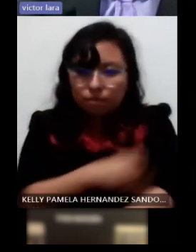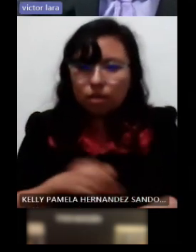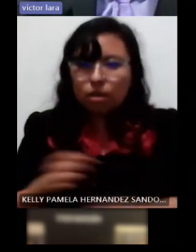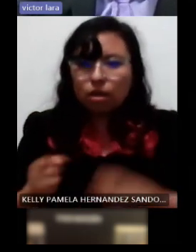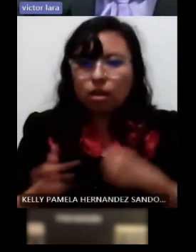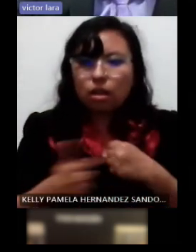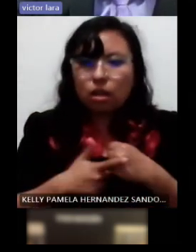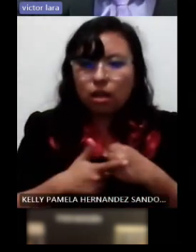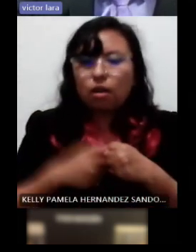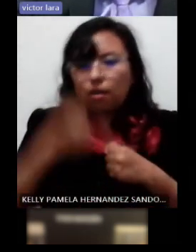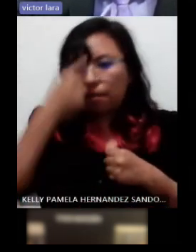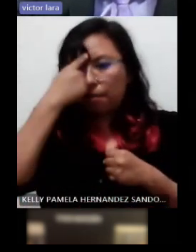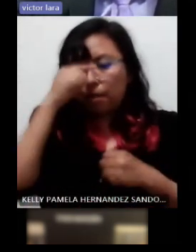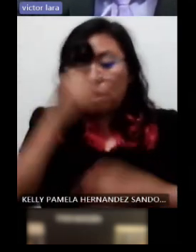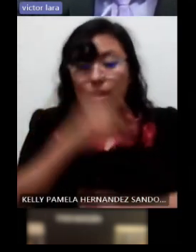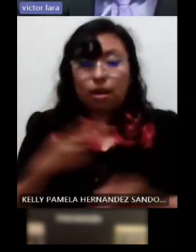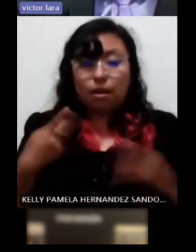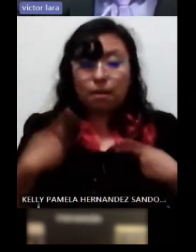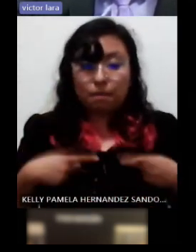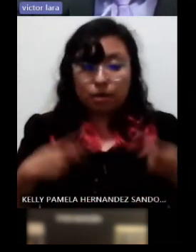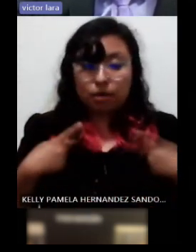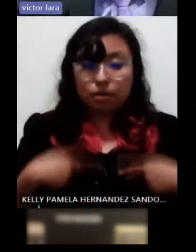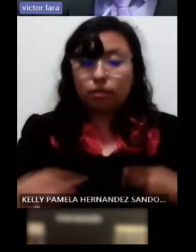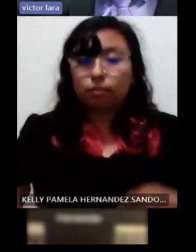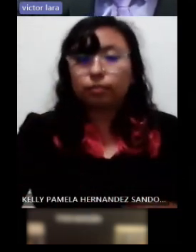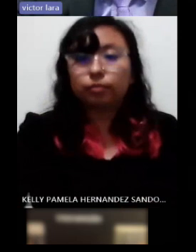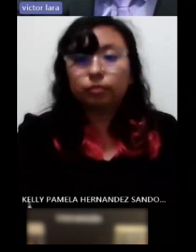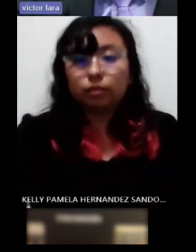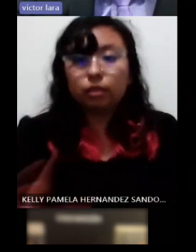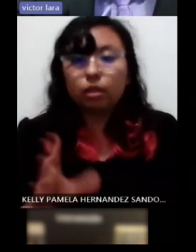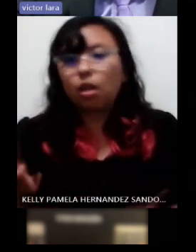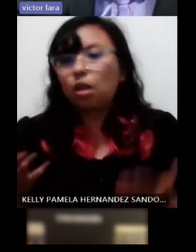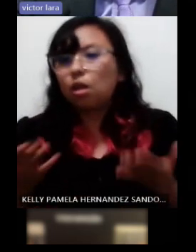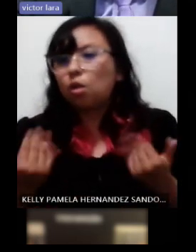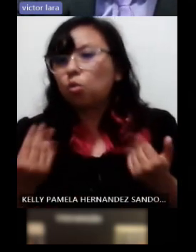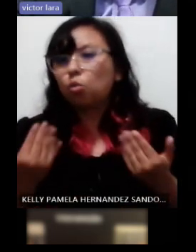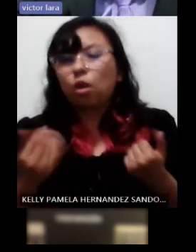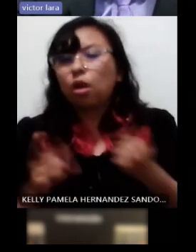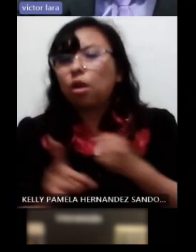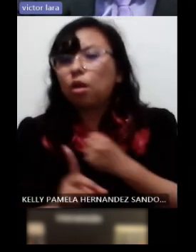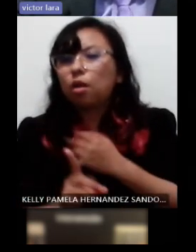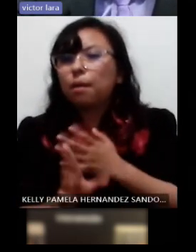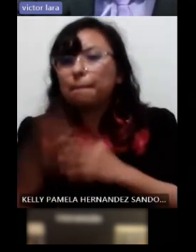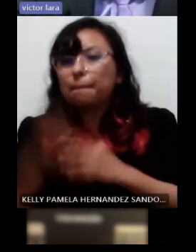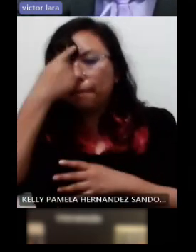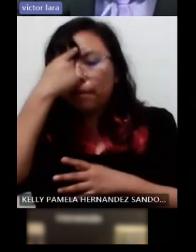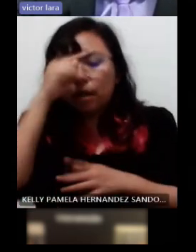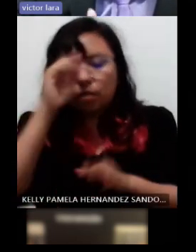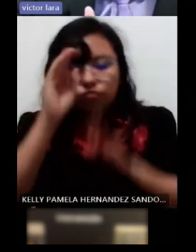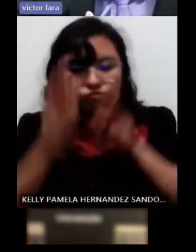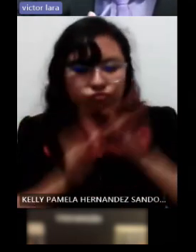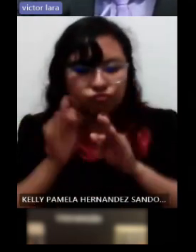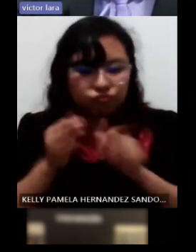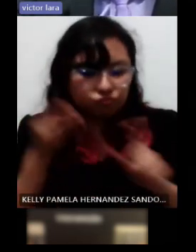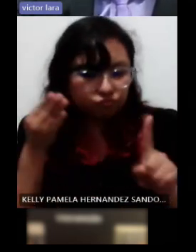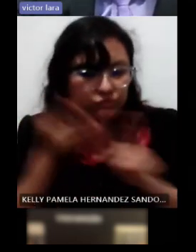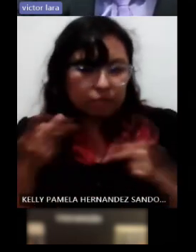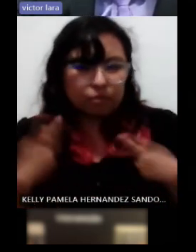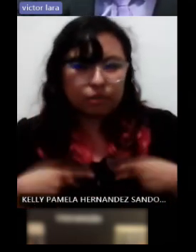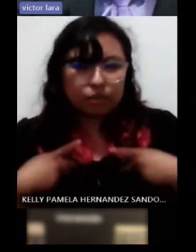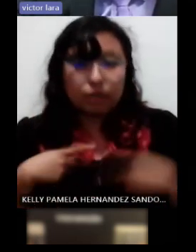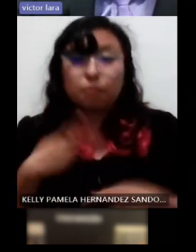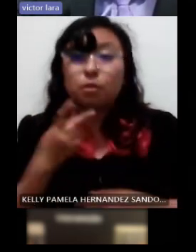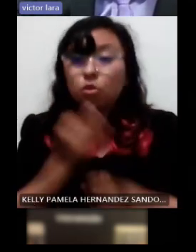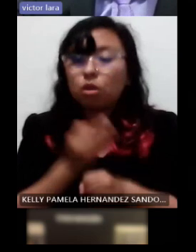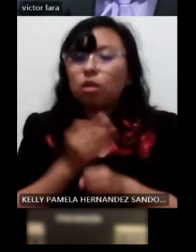todos esos pacientes que tal vez no han tenido la oportunidad una valoración o un tratamiento específico y pues bueno la intención